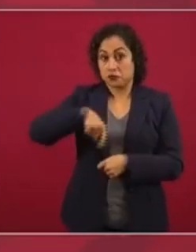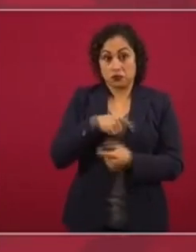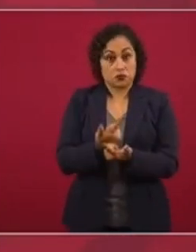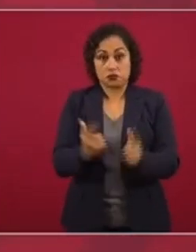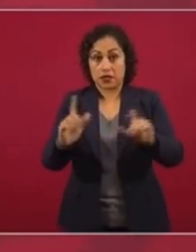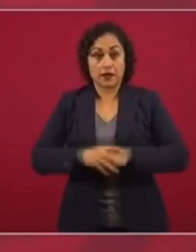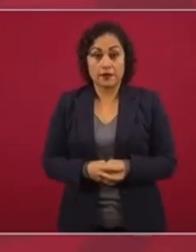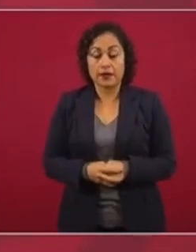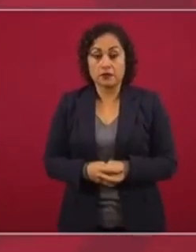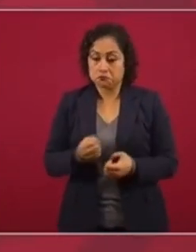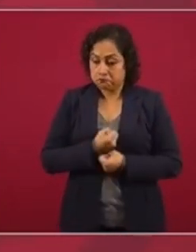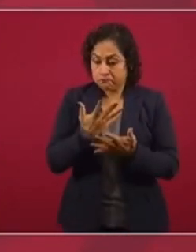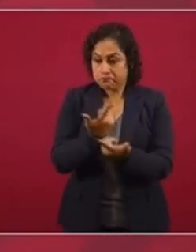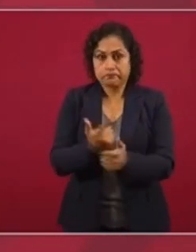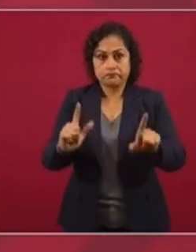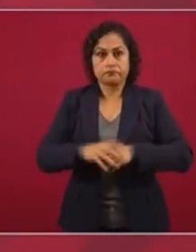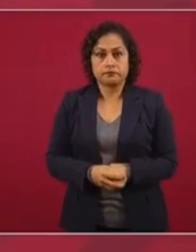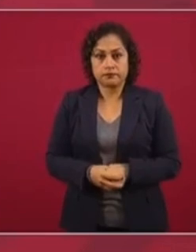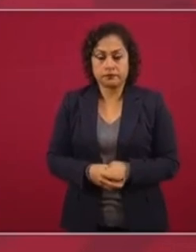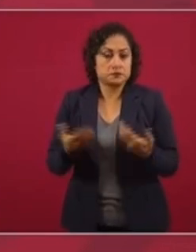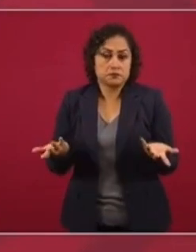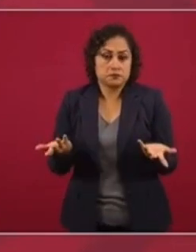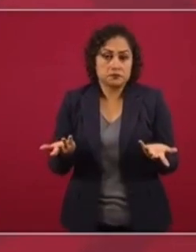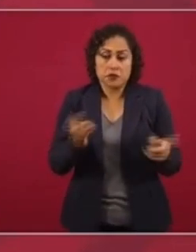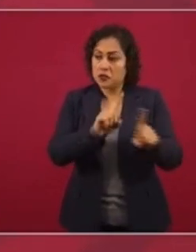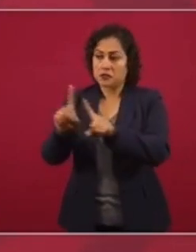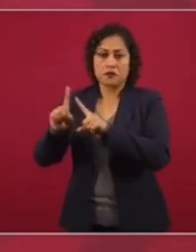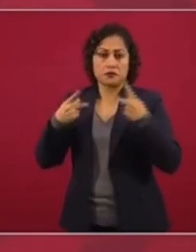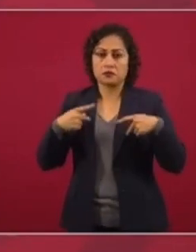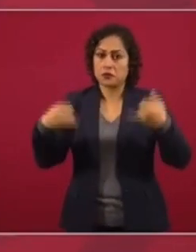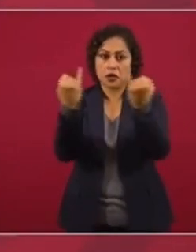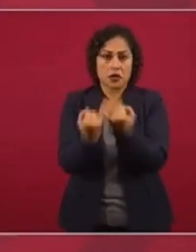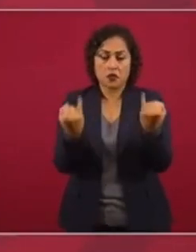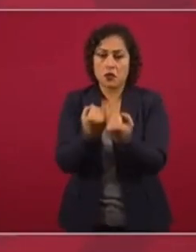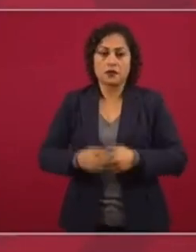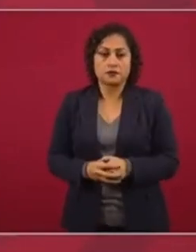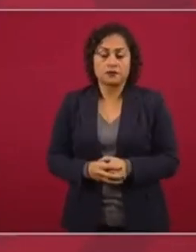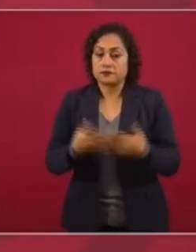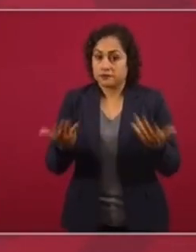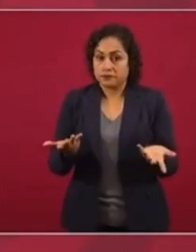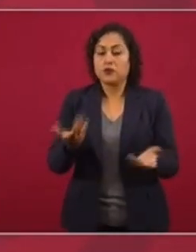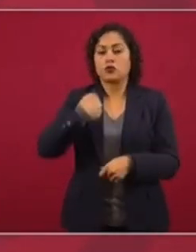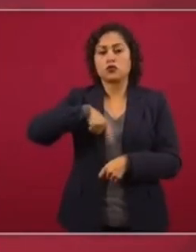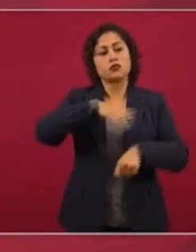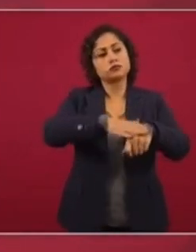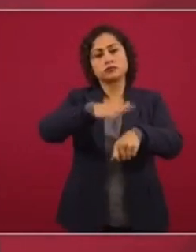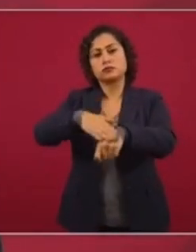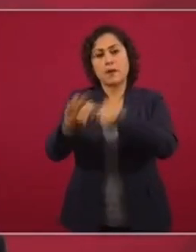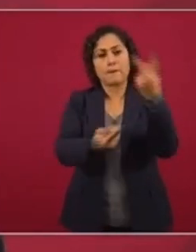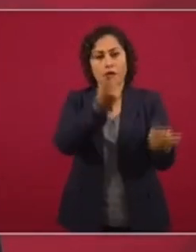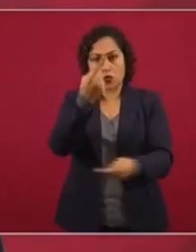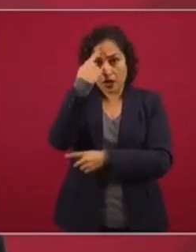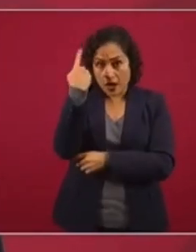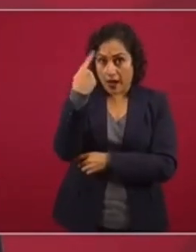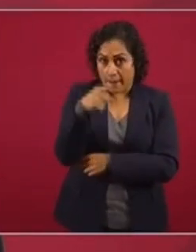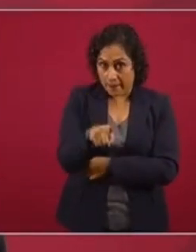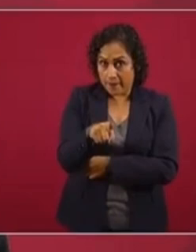de expresión, como cualquier otro ciudadano. Entonces, la consulta es para que el Poder Judicial